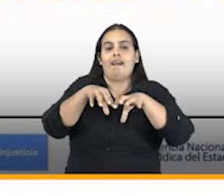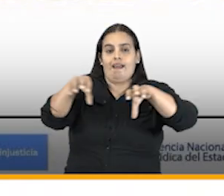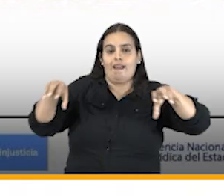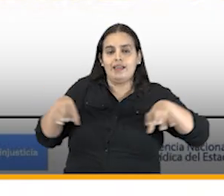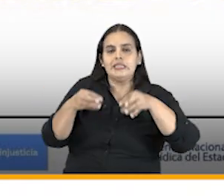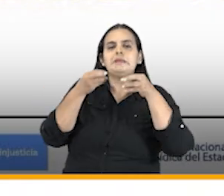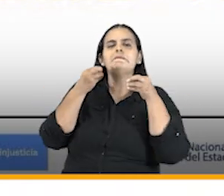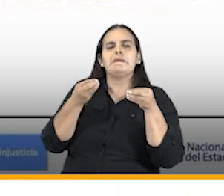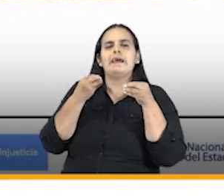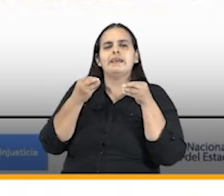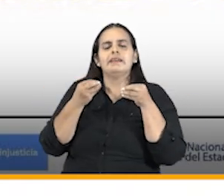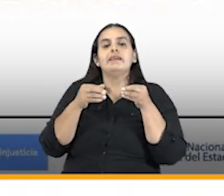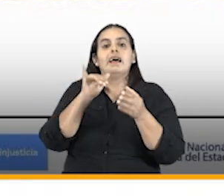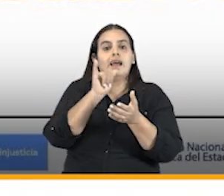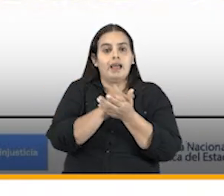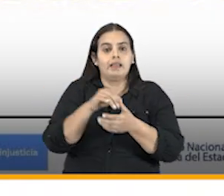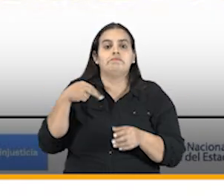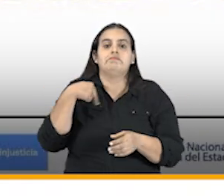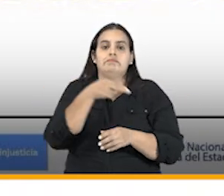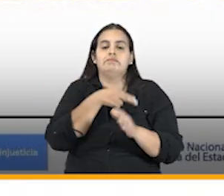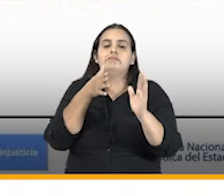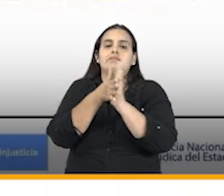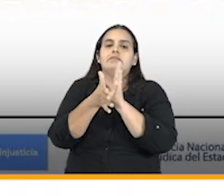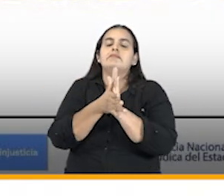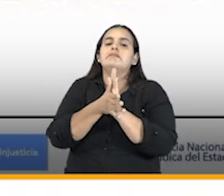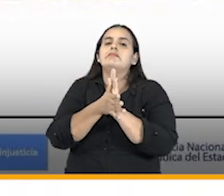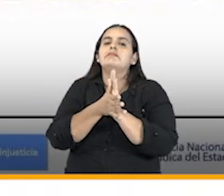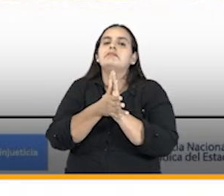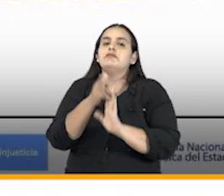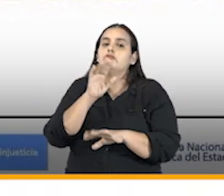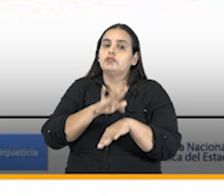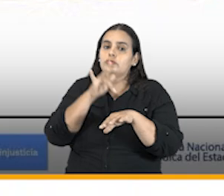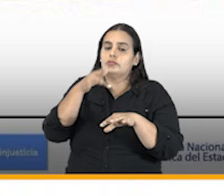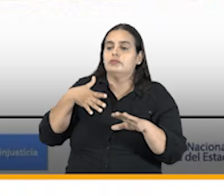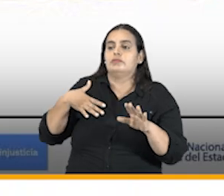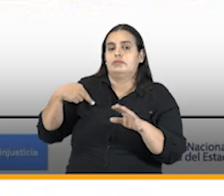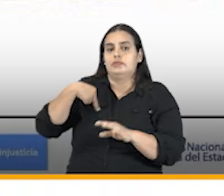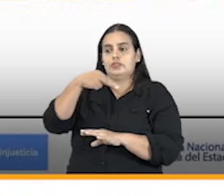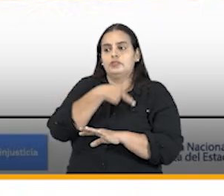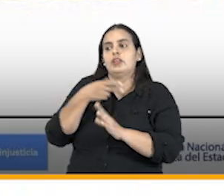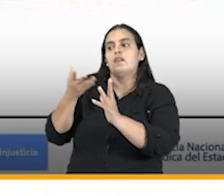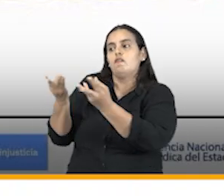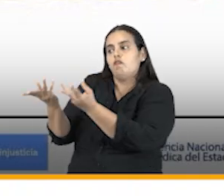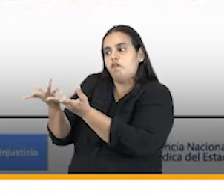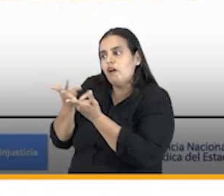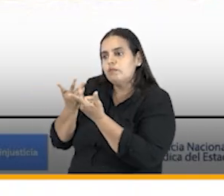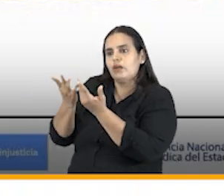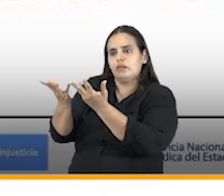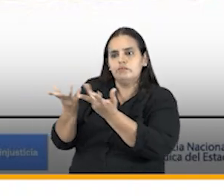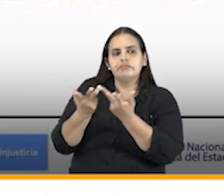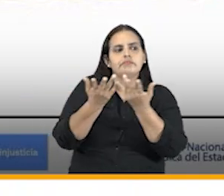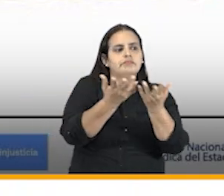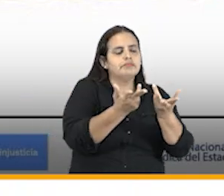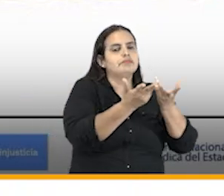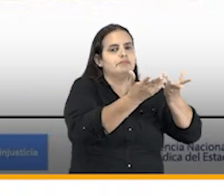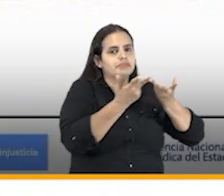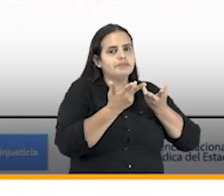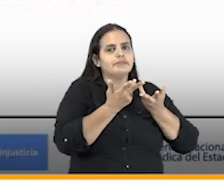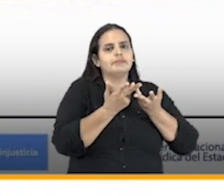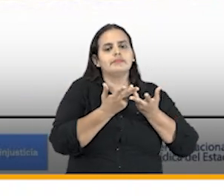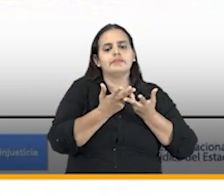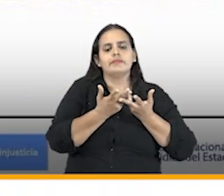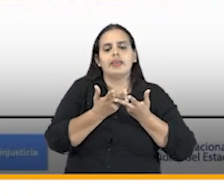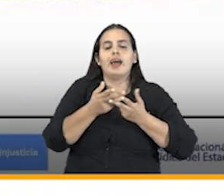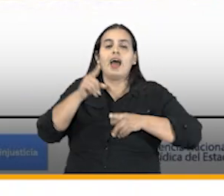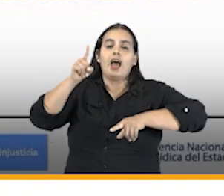entonces ahí se establece que la rama debe entregarnos una información desafortunadamente no